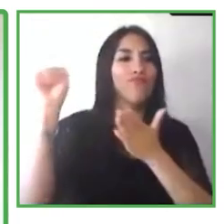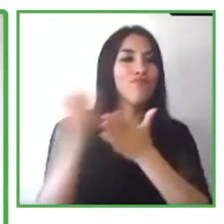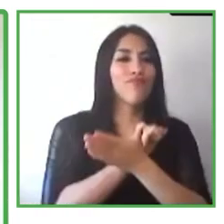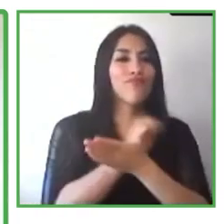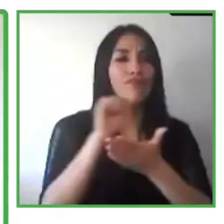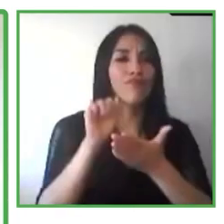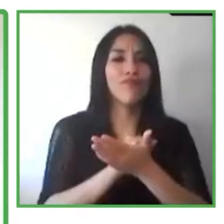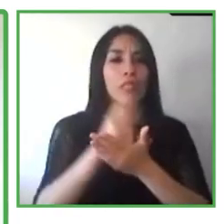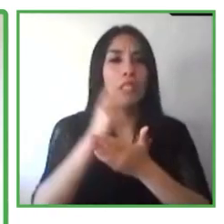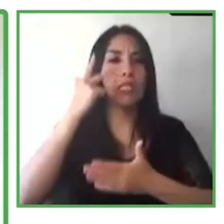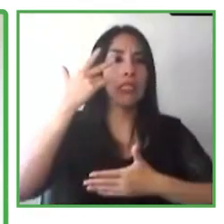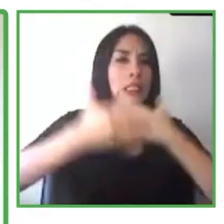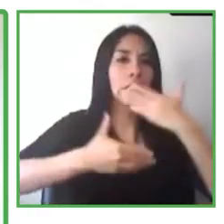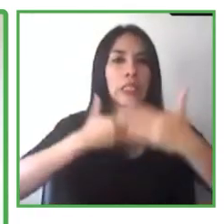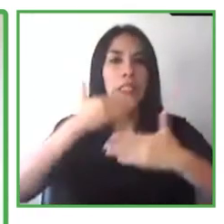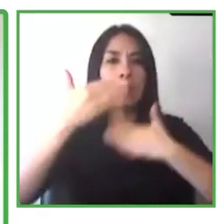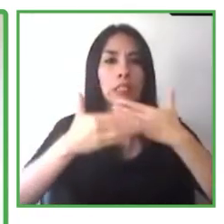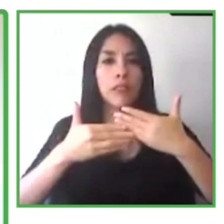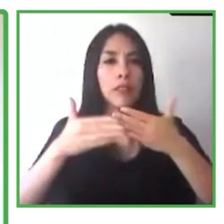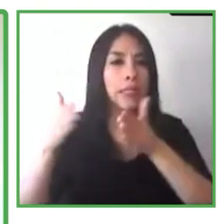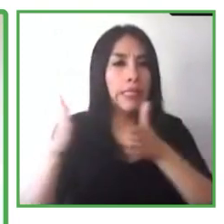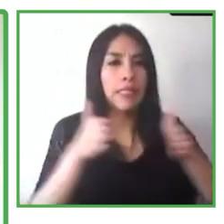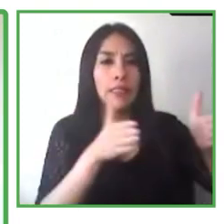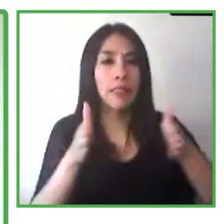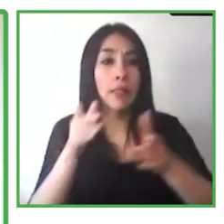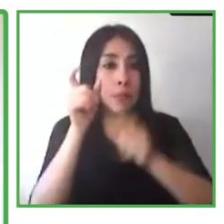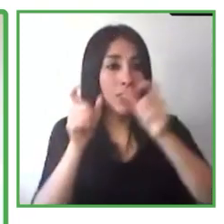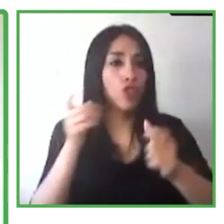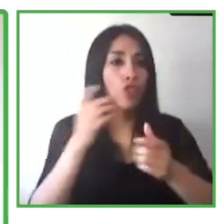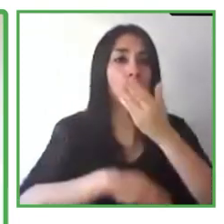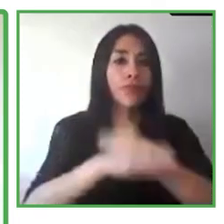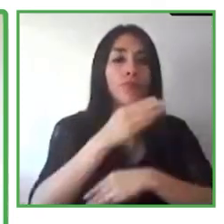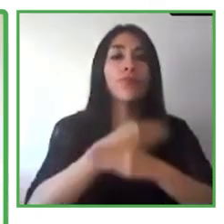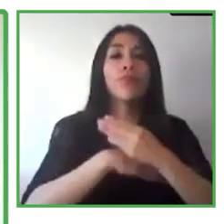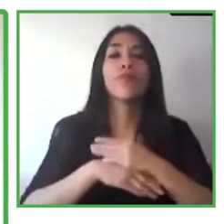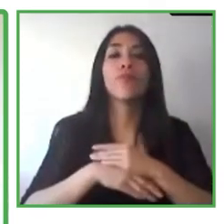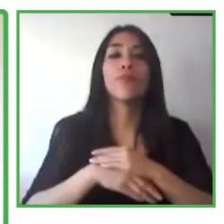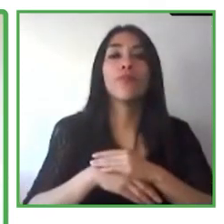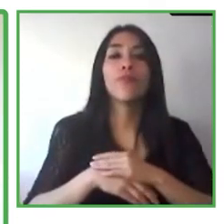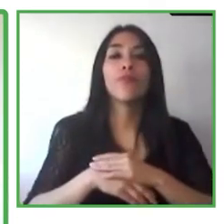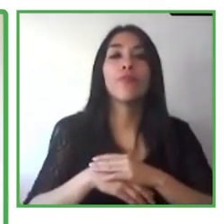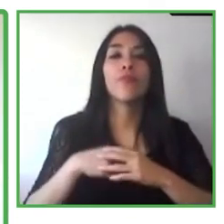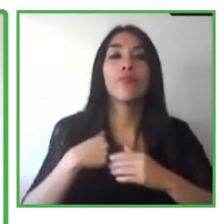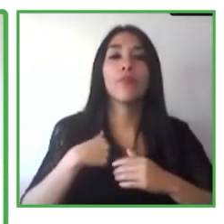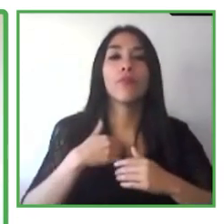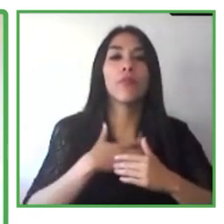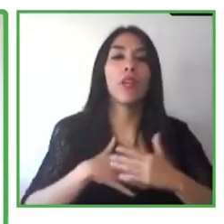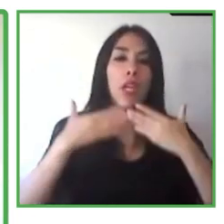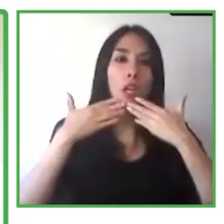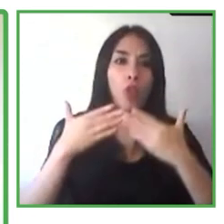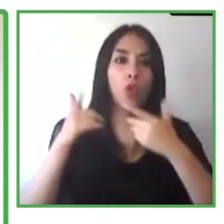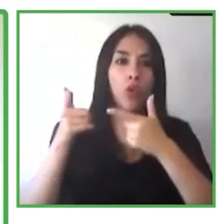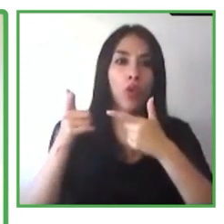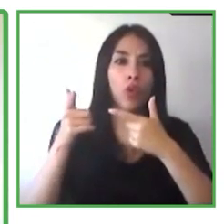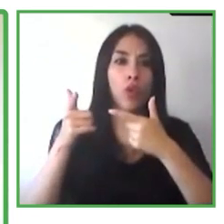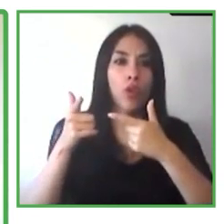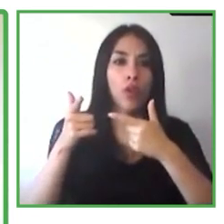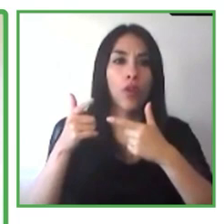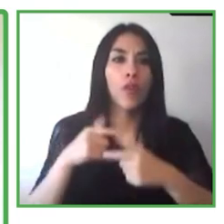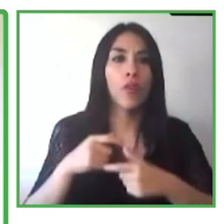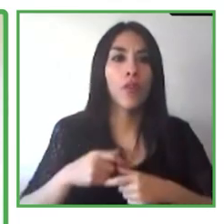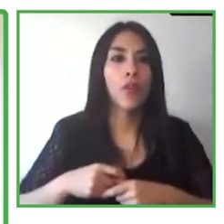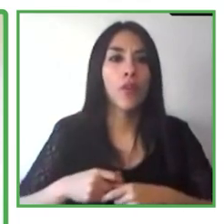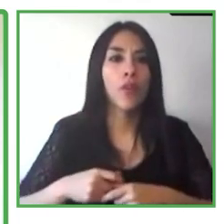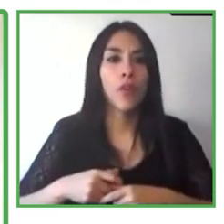Tenemos a personas con discapacidades a quien les podemos dar las gracias por todas estas tecnologías que estamos utilizando todos, como los fondos borrosos en Zoom o Teams. Y esto es